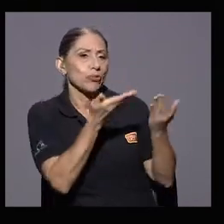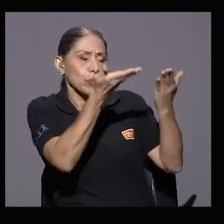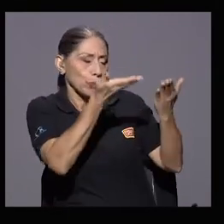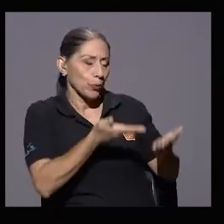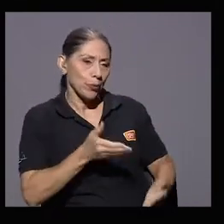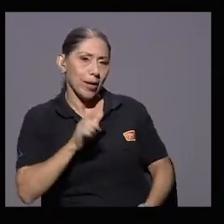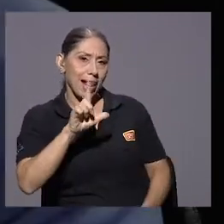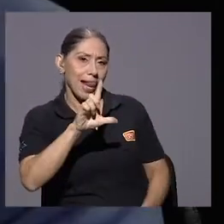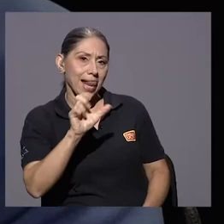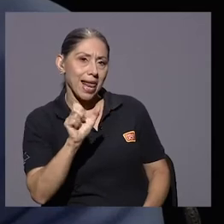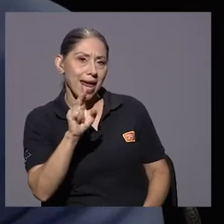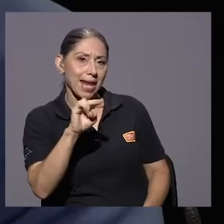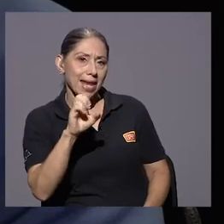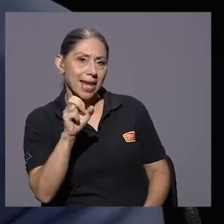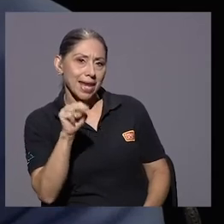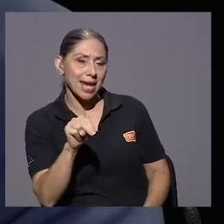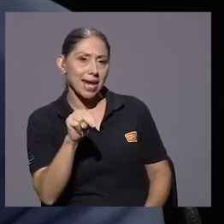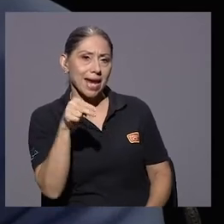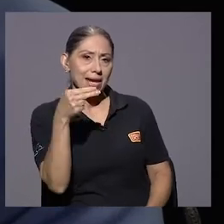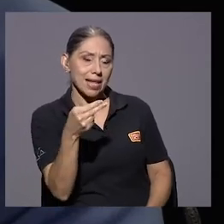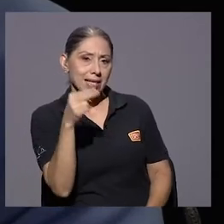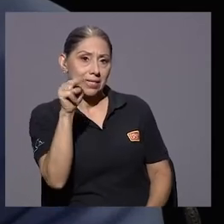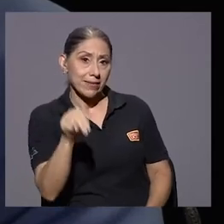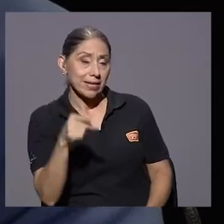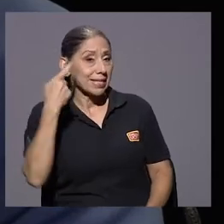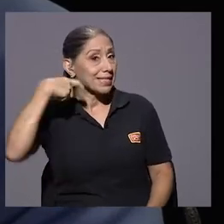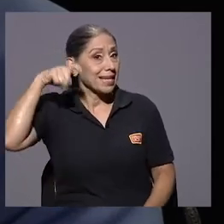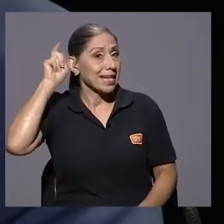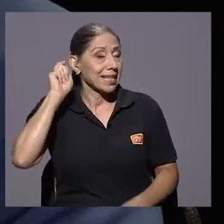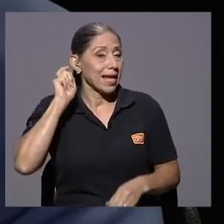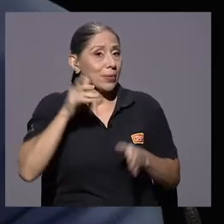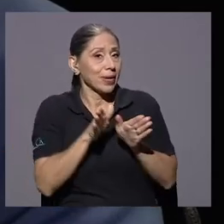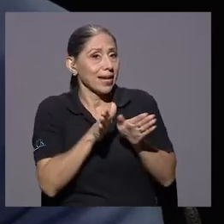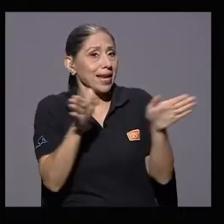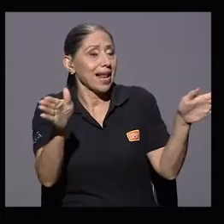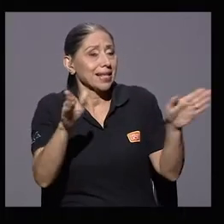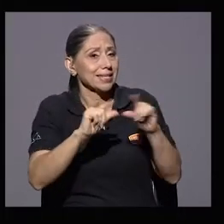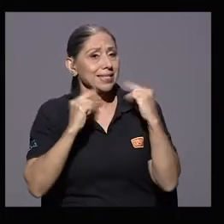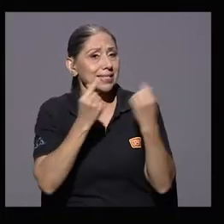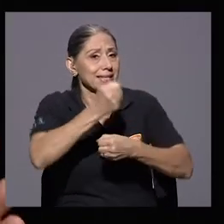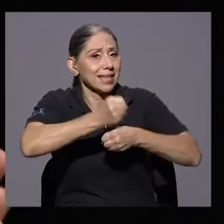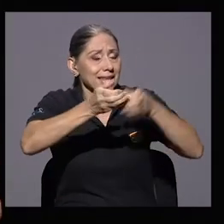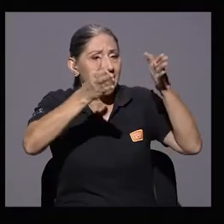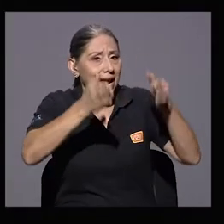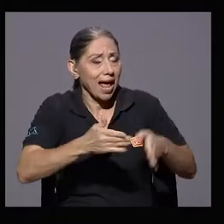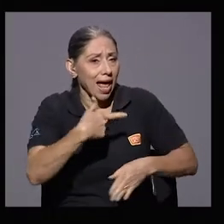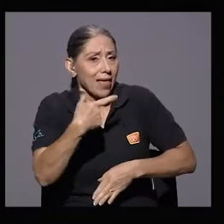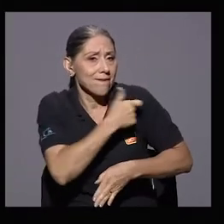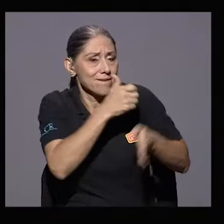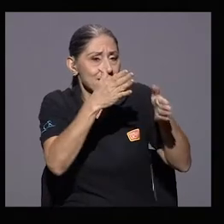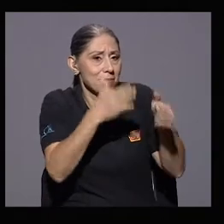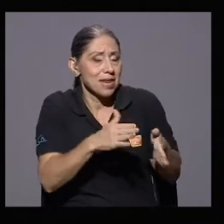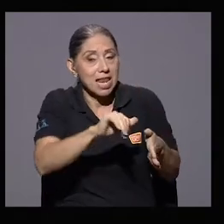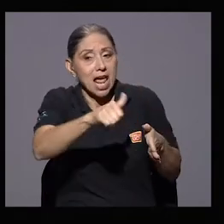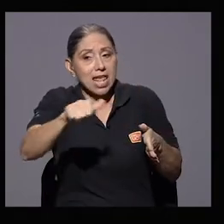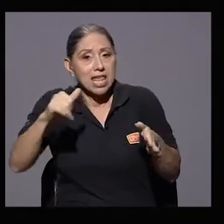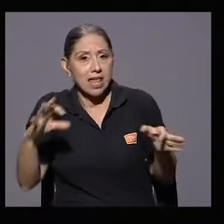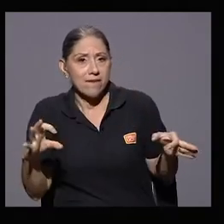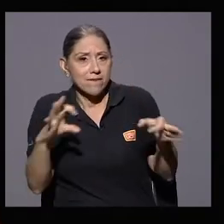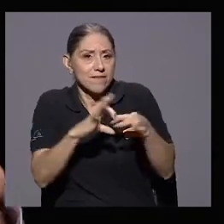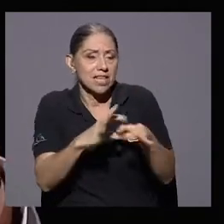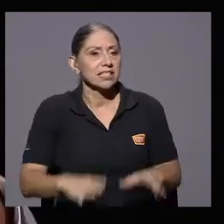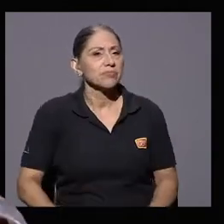Hernández Navas. Él es el secretario general del Sindicato Nacional de Enfermería y Afines. Don Lenin, en ocasiones, en términos